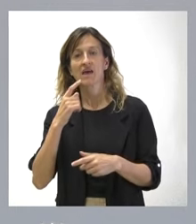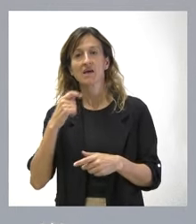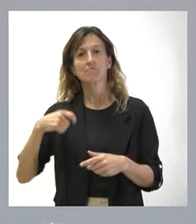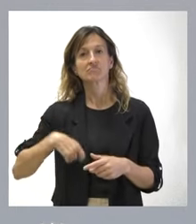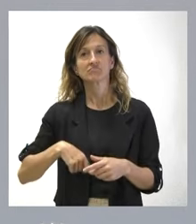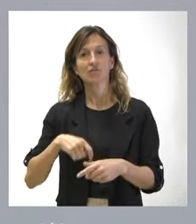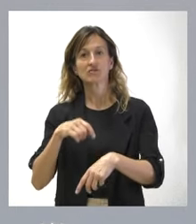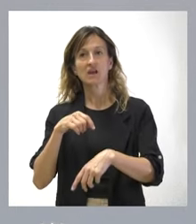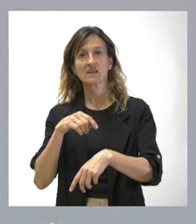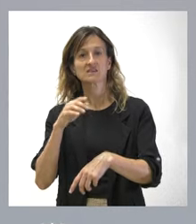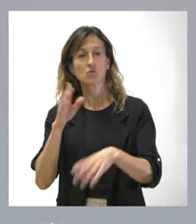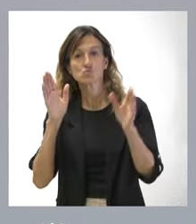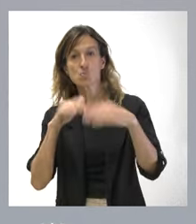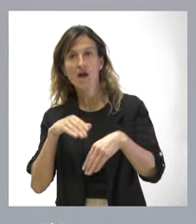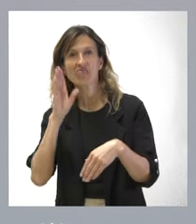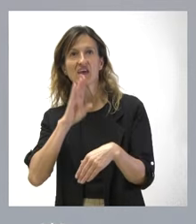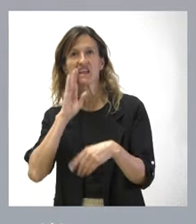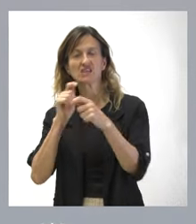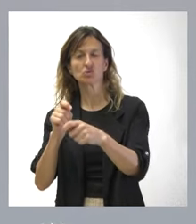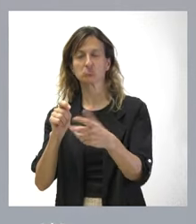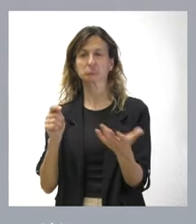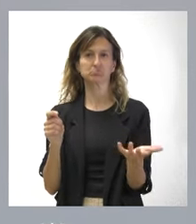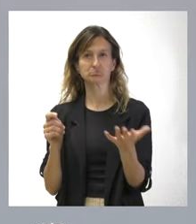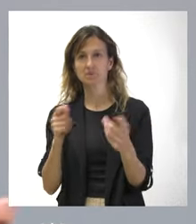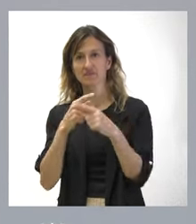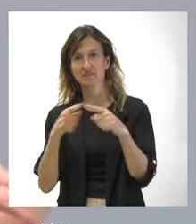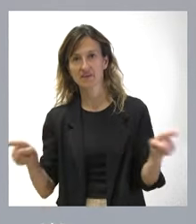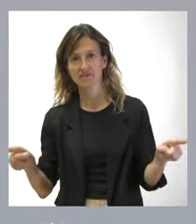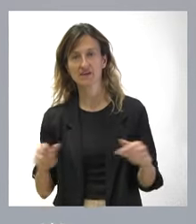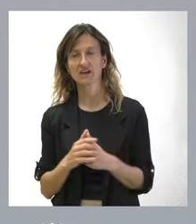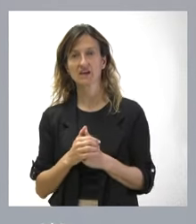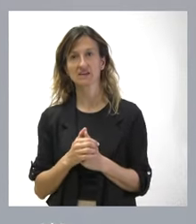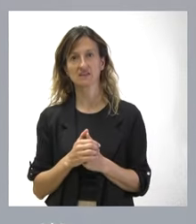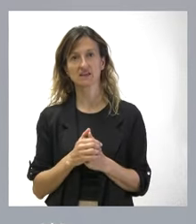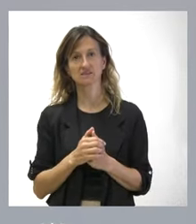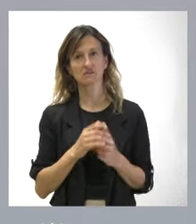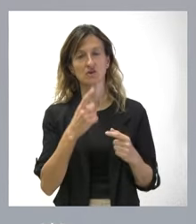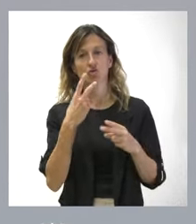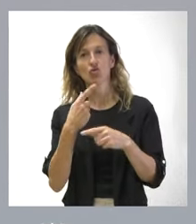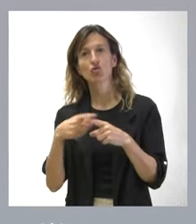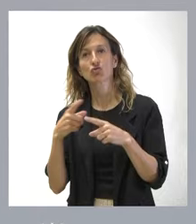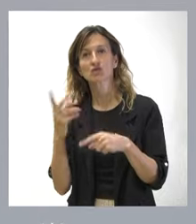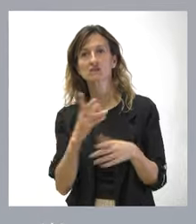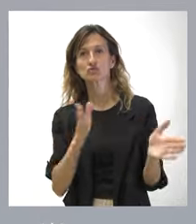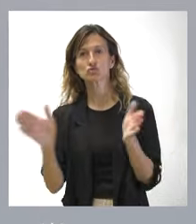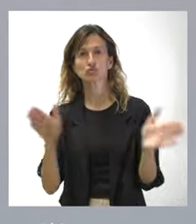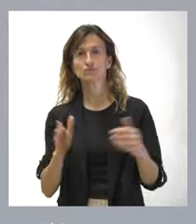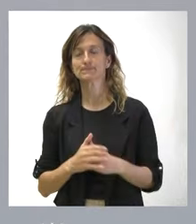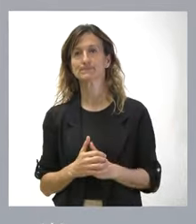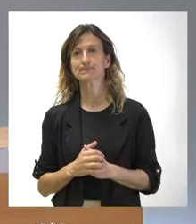Ministerio de Sanidad, o de quien pueda corresponder. Y, por tanto, hay un trecho muy relevante entre ambos aspectos.